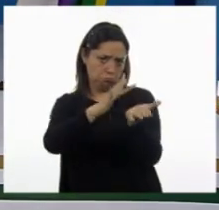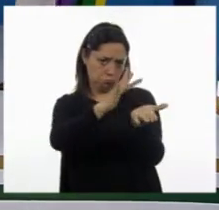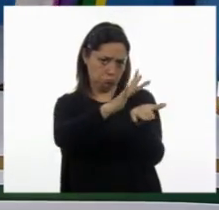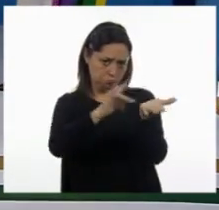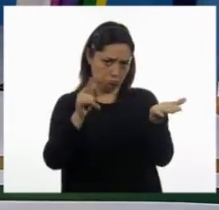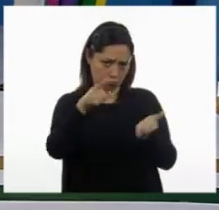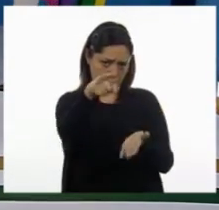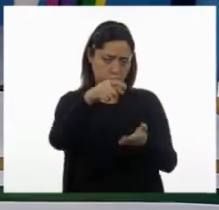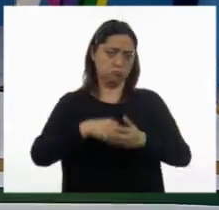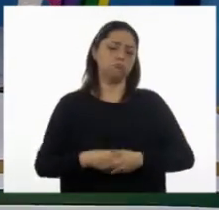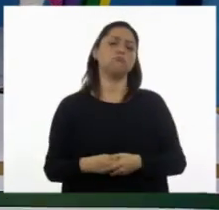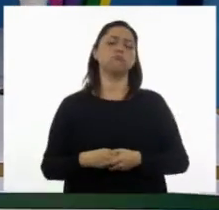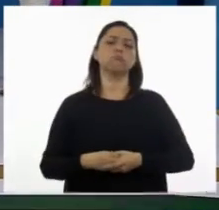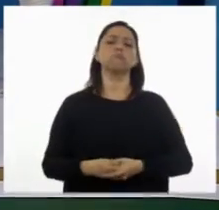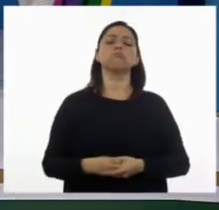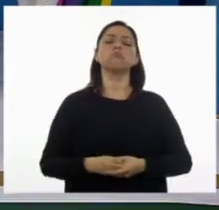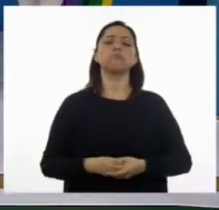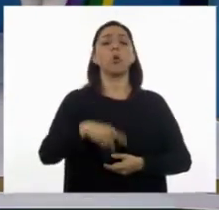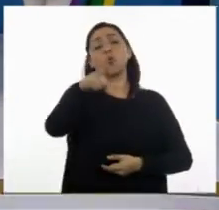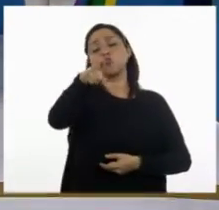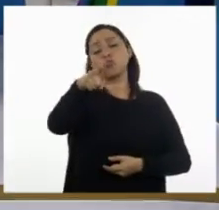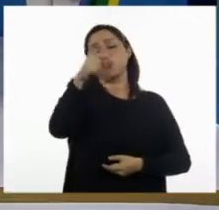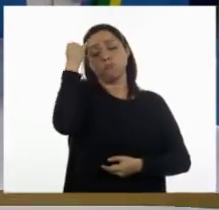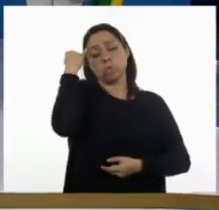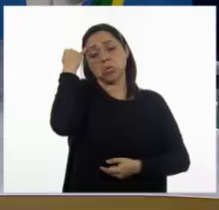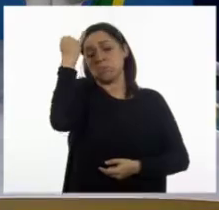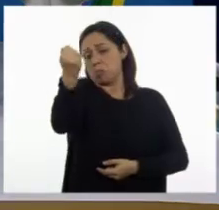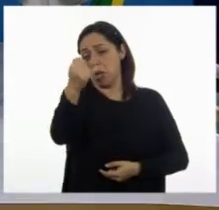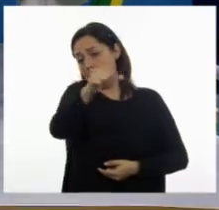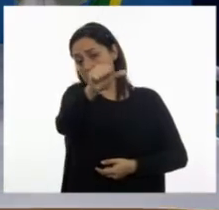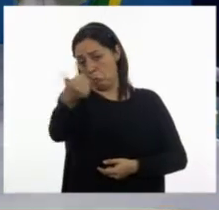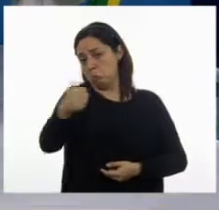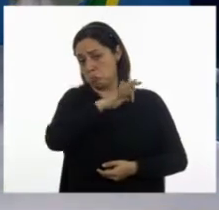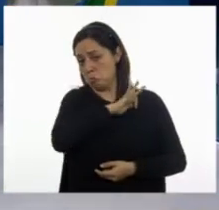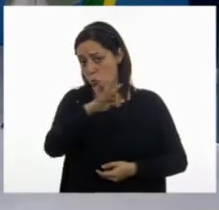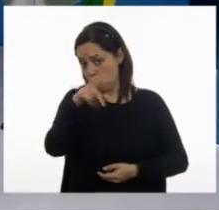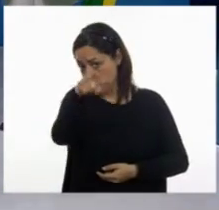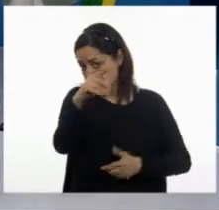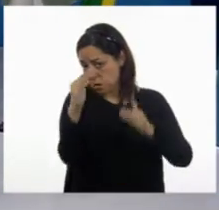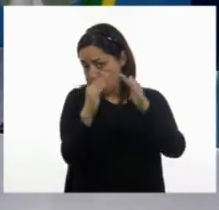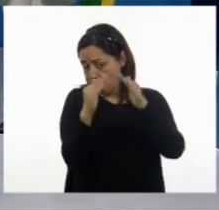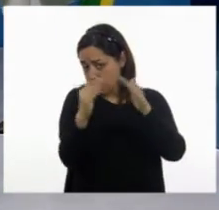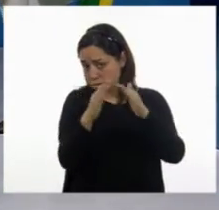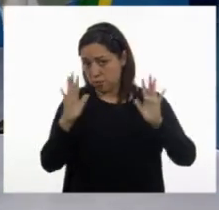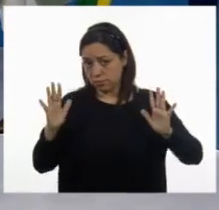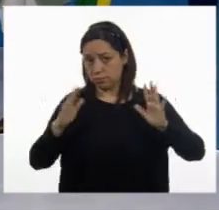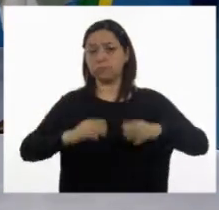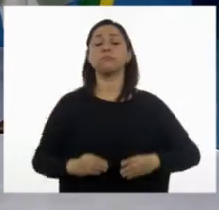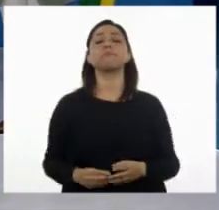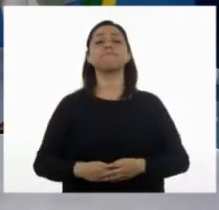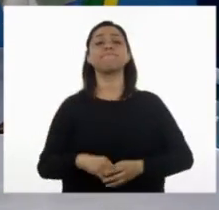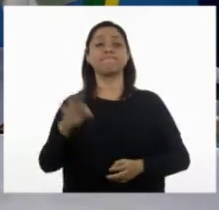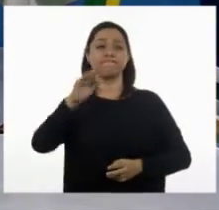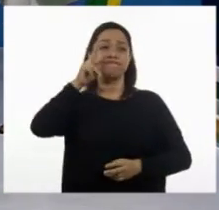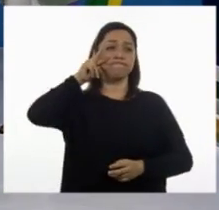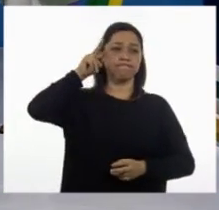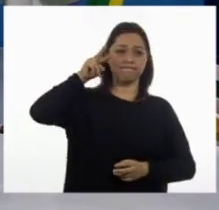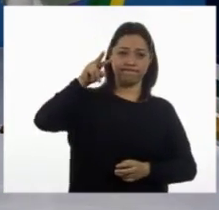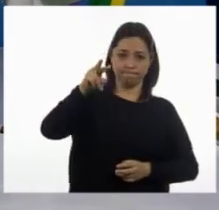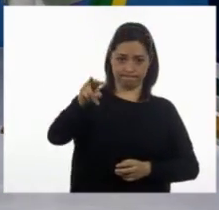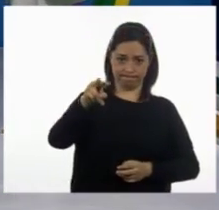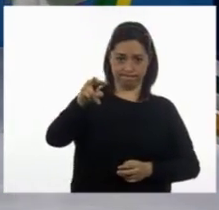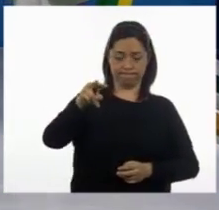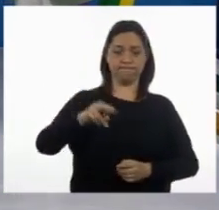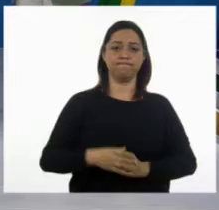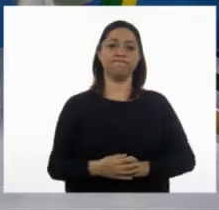otro sistema. Nosotros tenemos que si visualizamos la forma en que